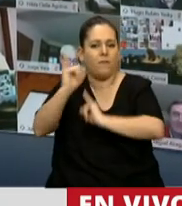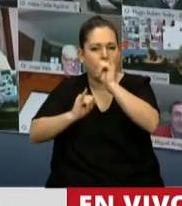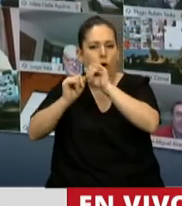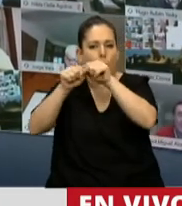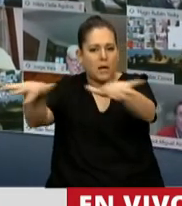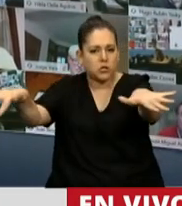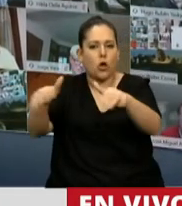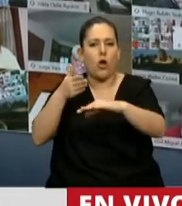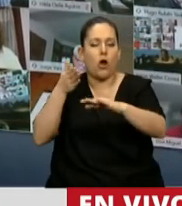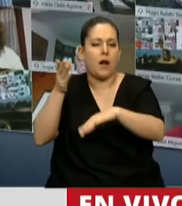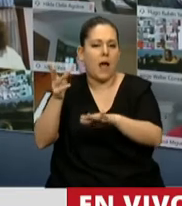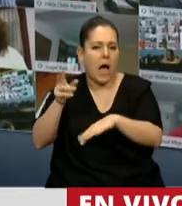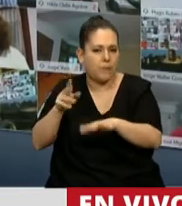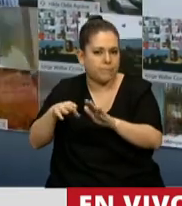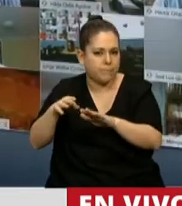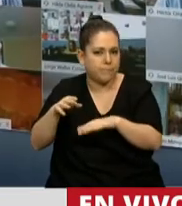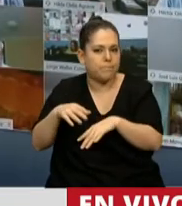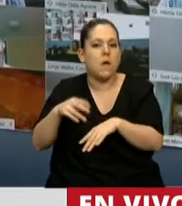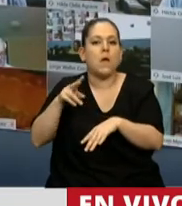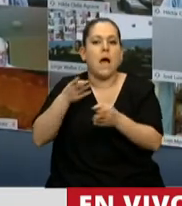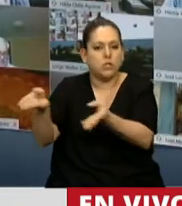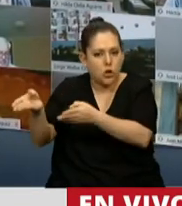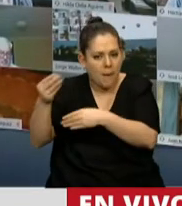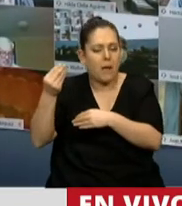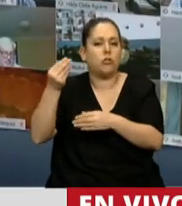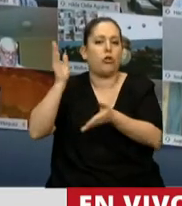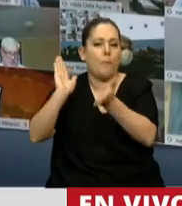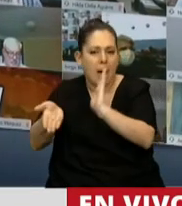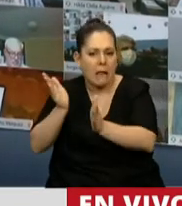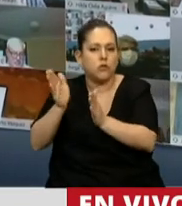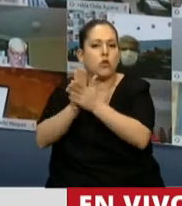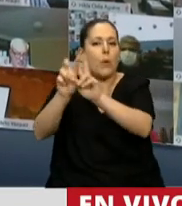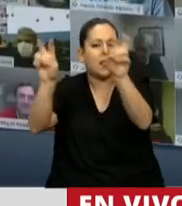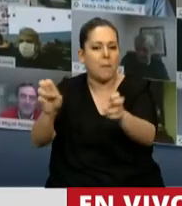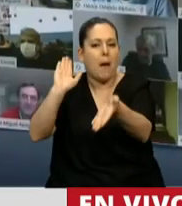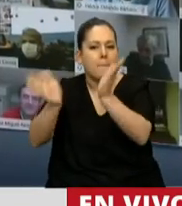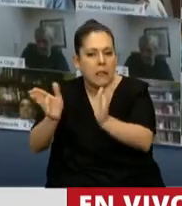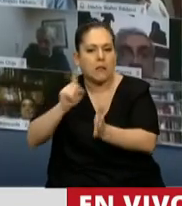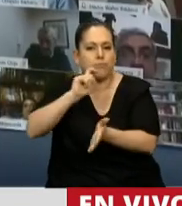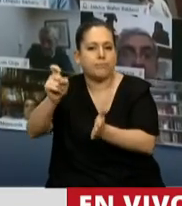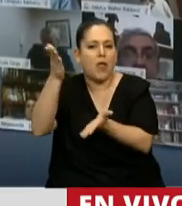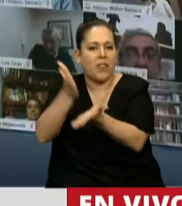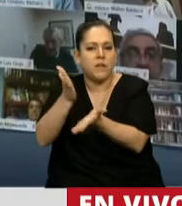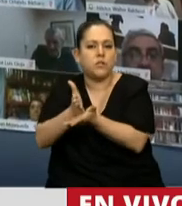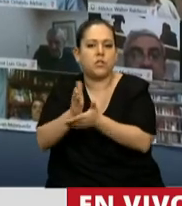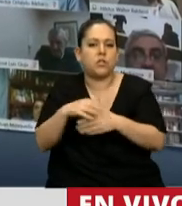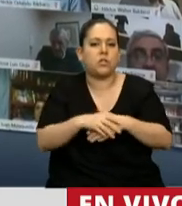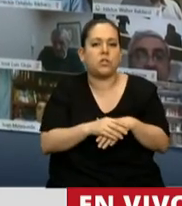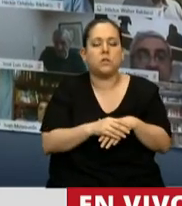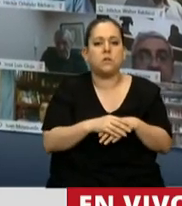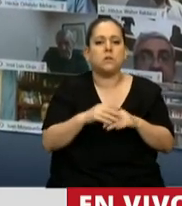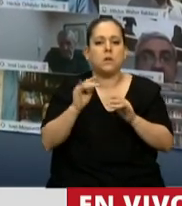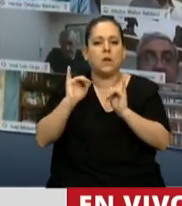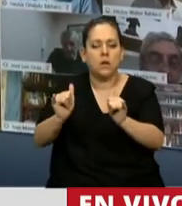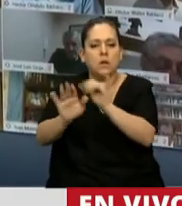asesoramiento en materia de violencia, maltrato y abuso y otras vulneraciones de derechos contra niñas, niños y